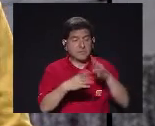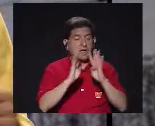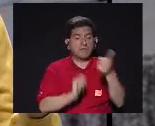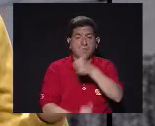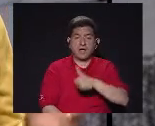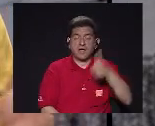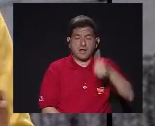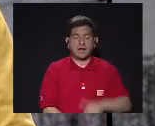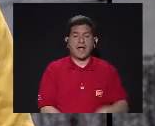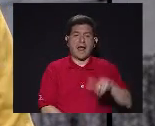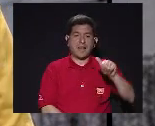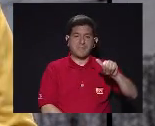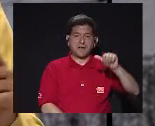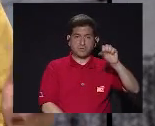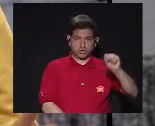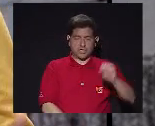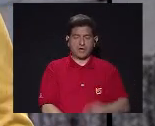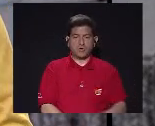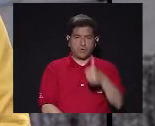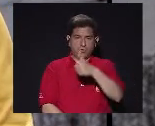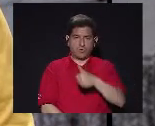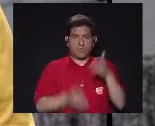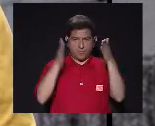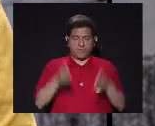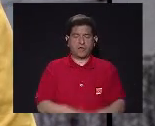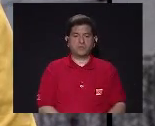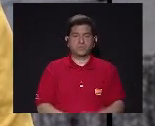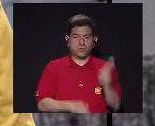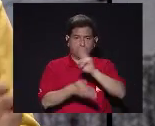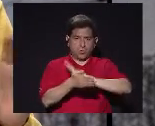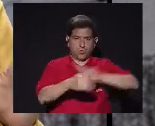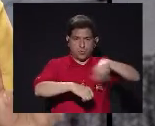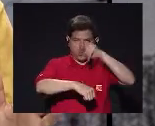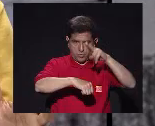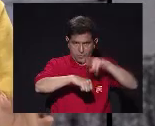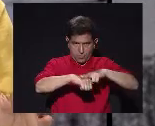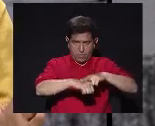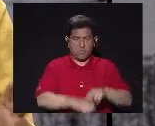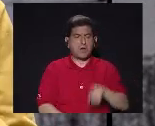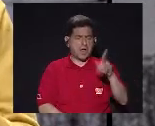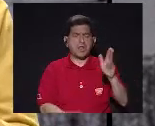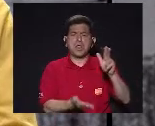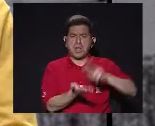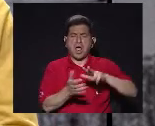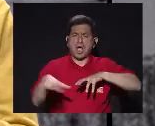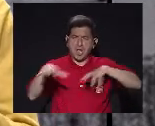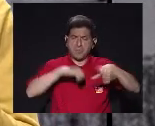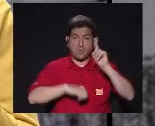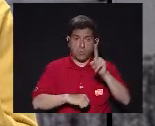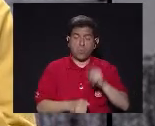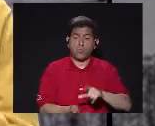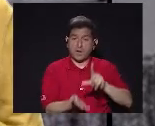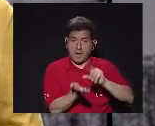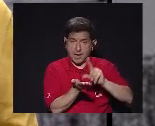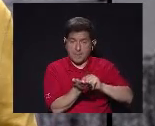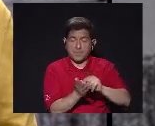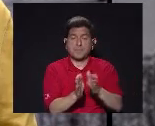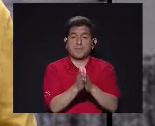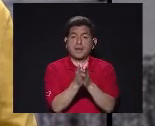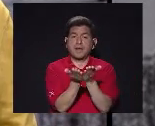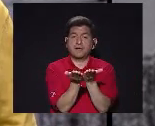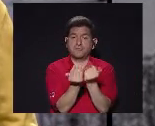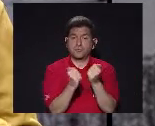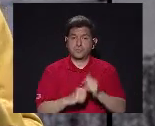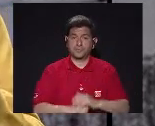rectoría Con don Alberto Salom El rector de la Universidad Nacional Y él nos aprobó Varias actividades Una de esas Era la publicación De un libro